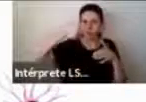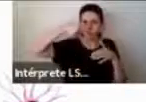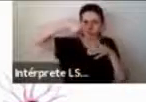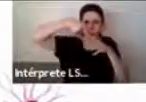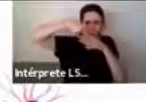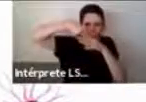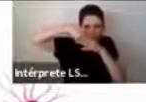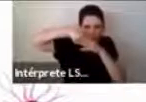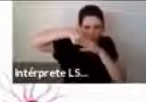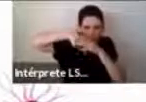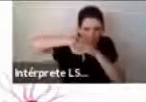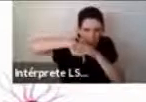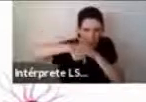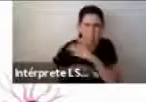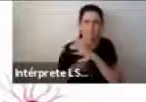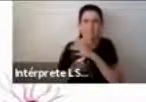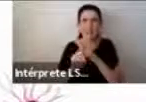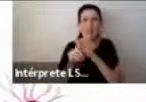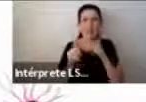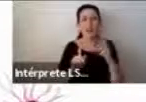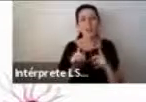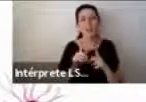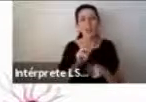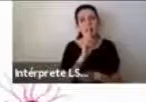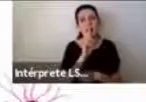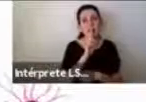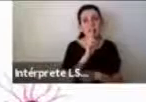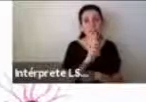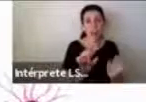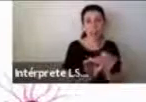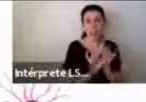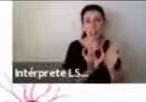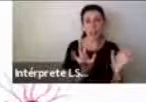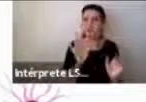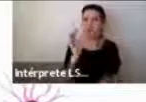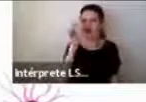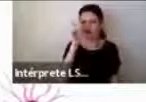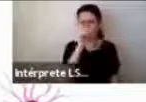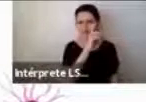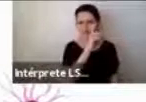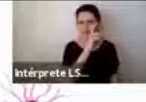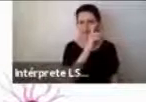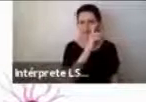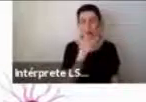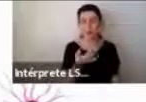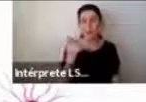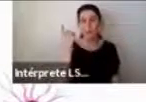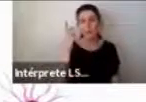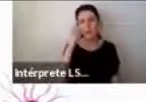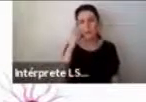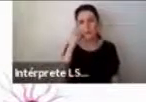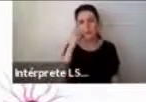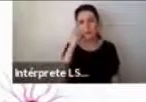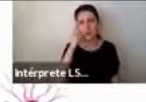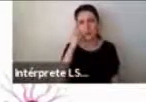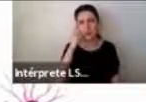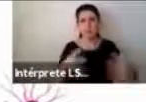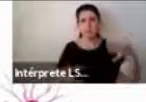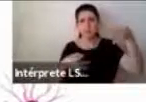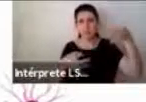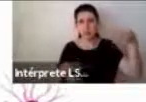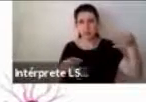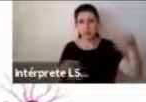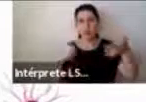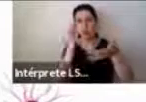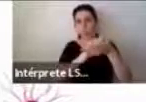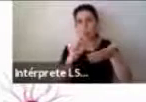se hacía difícil poder transmitir los resultados de forma clara. Sobre todo pensando que hacíamos informes más o menos de 12 planas, y